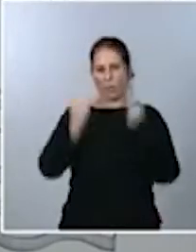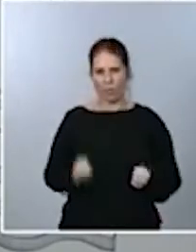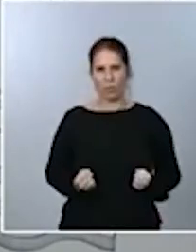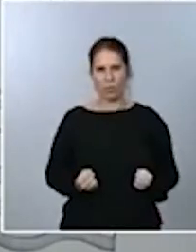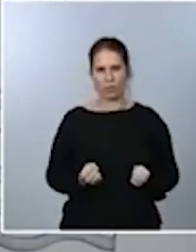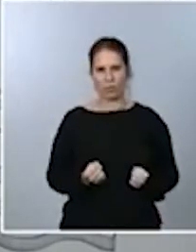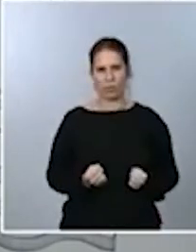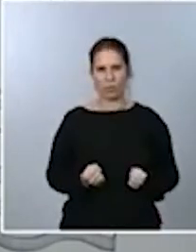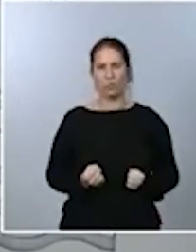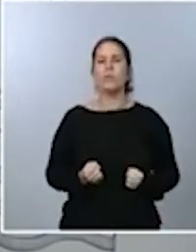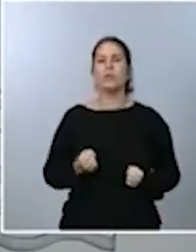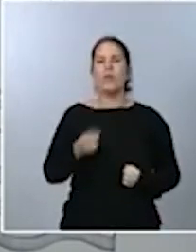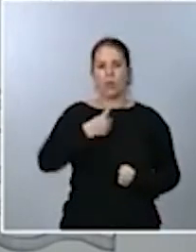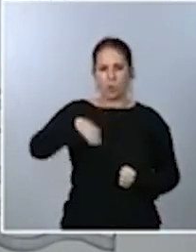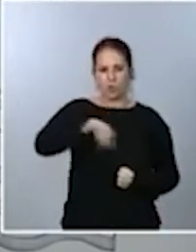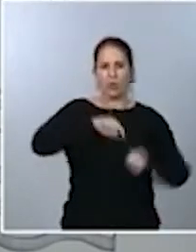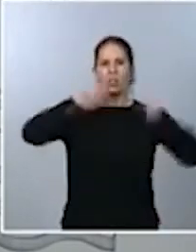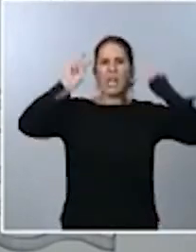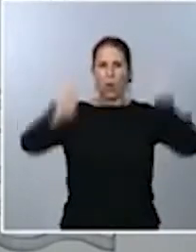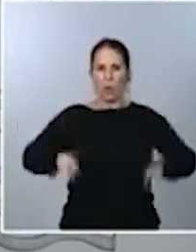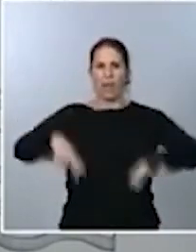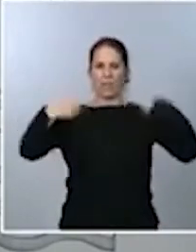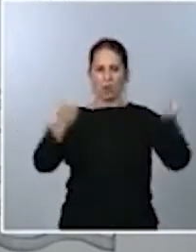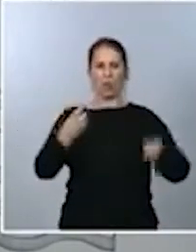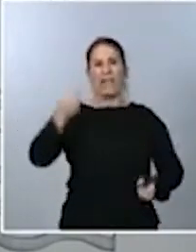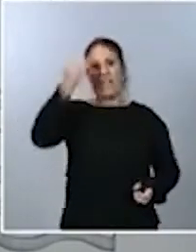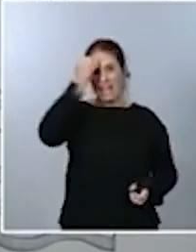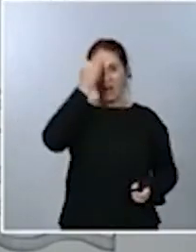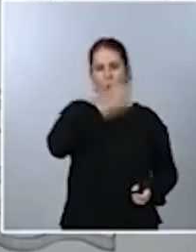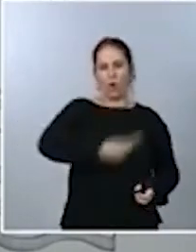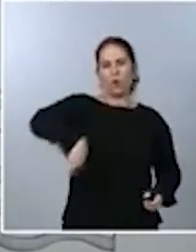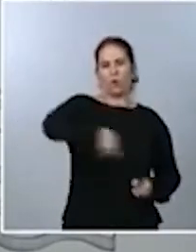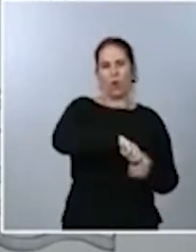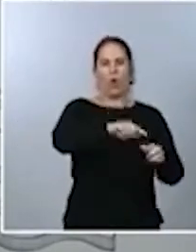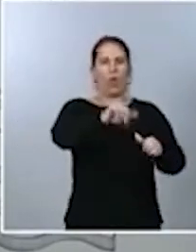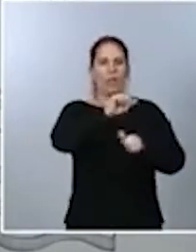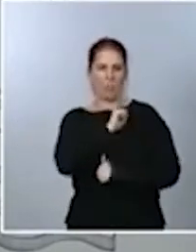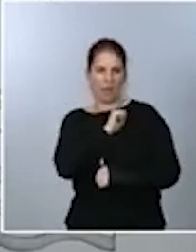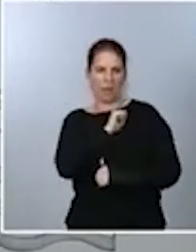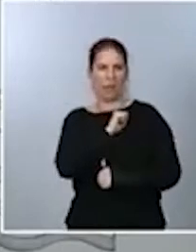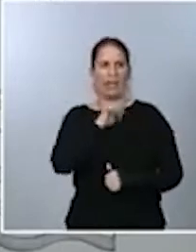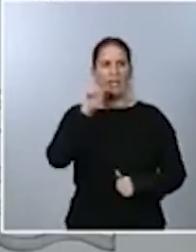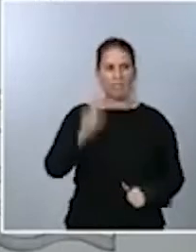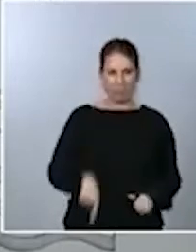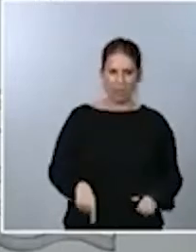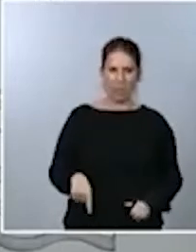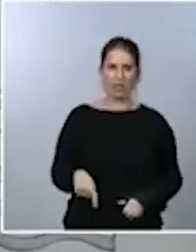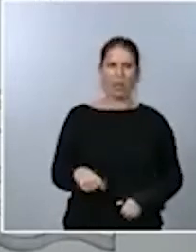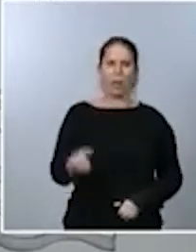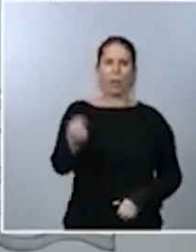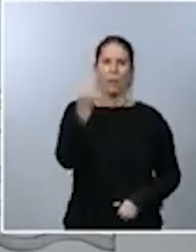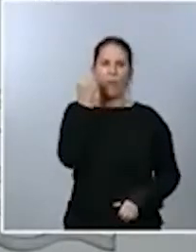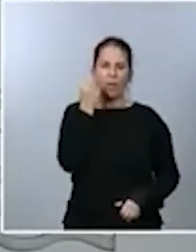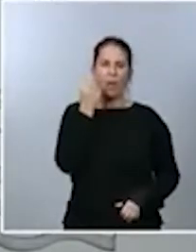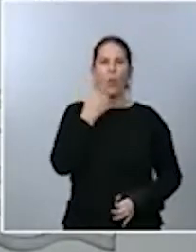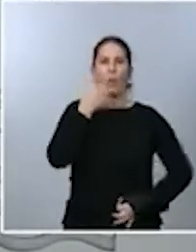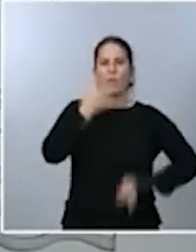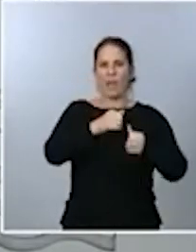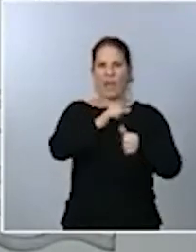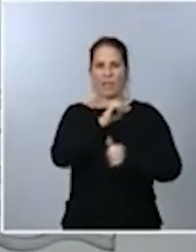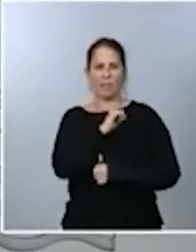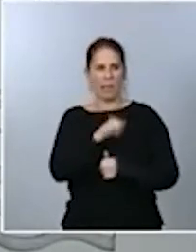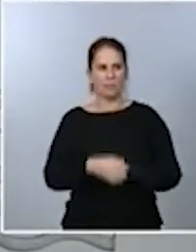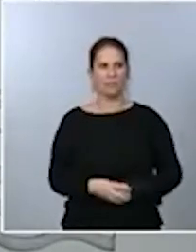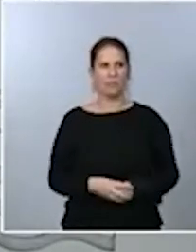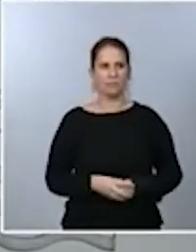vía libre a la renovación, que es lo que creo que todo el mundo esperamos y lo que también el propio Poder Judicial está esperando. Así que las